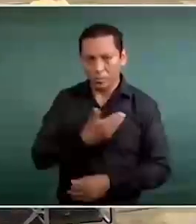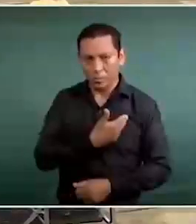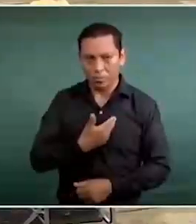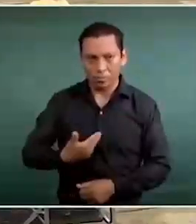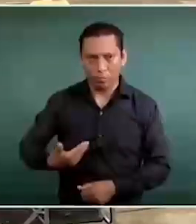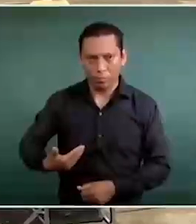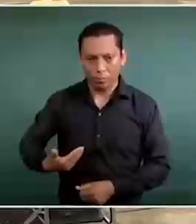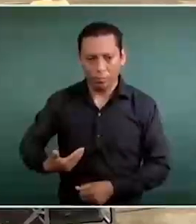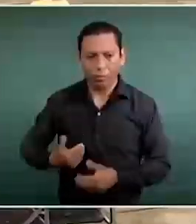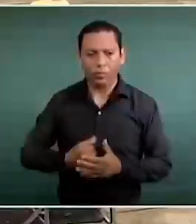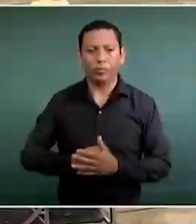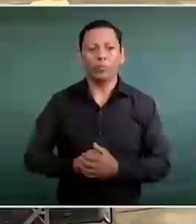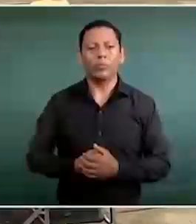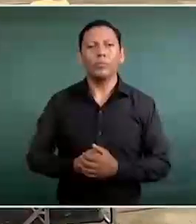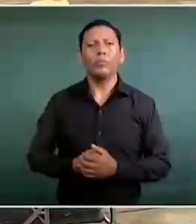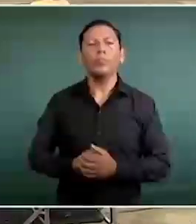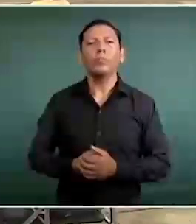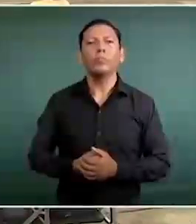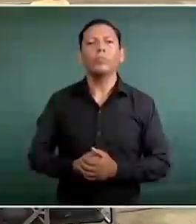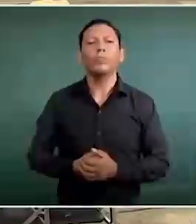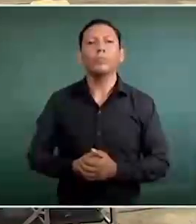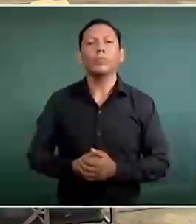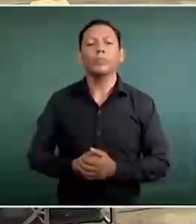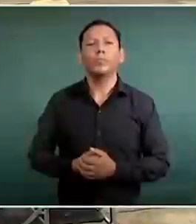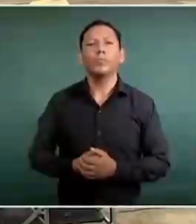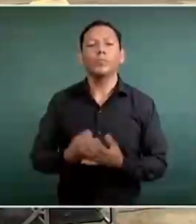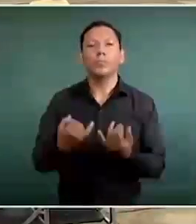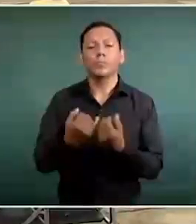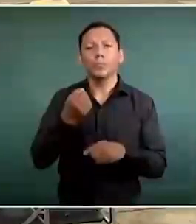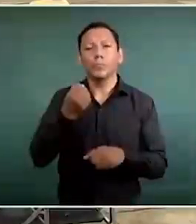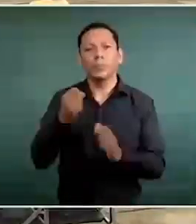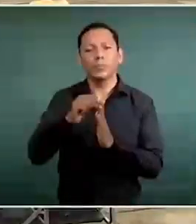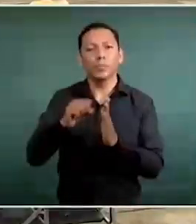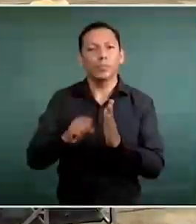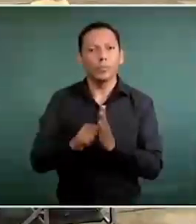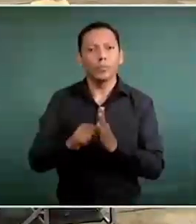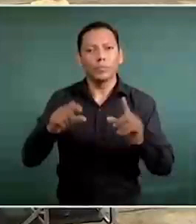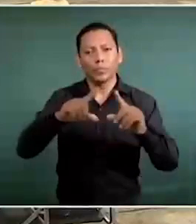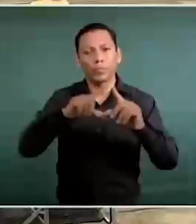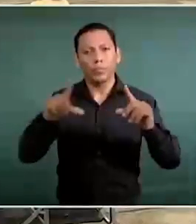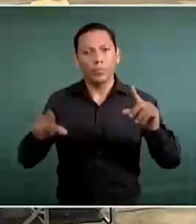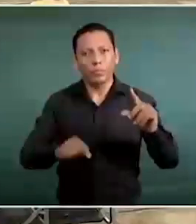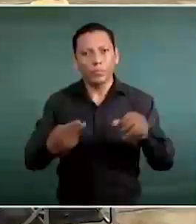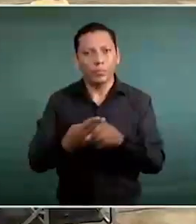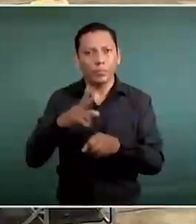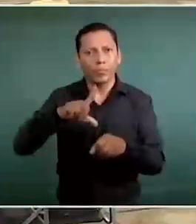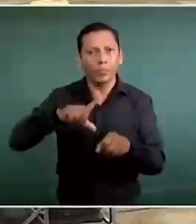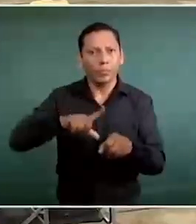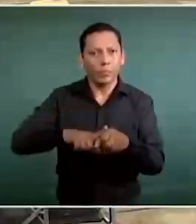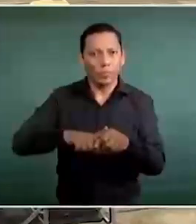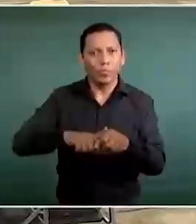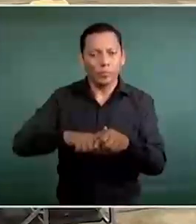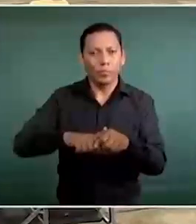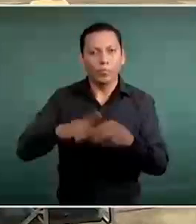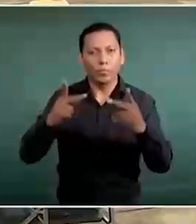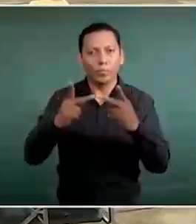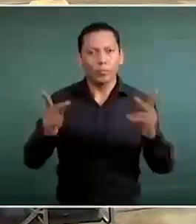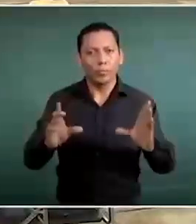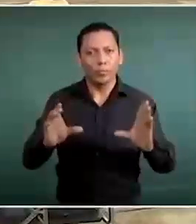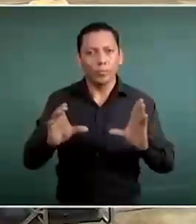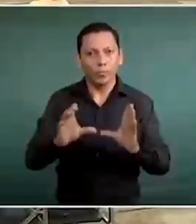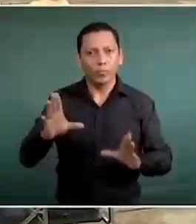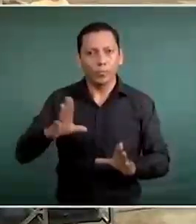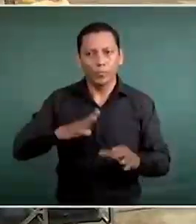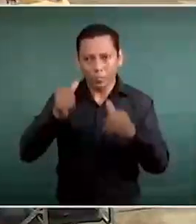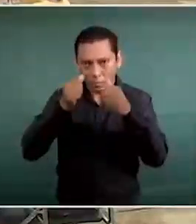En el Sistema Nacional de Protección Civil en este momento estamos concentrados para atender a la